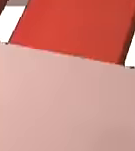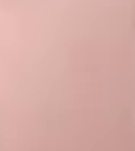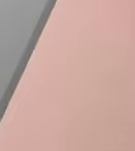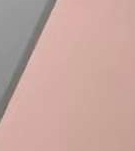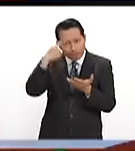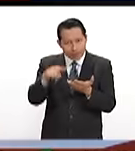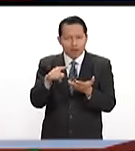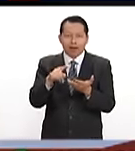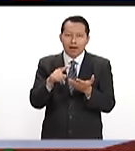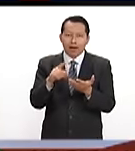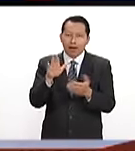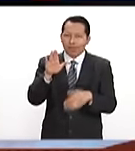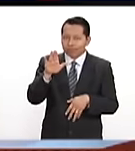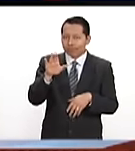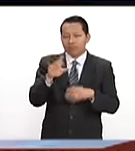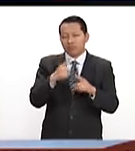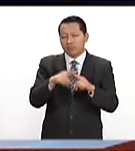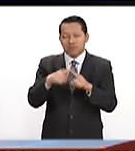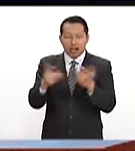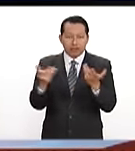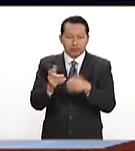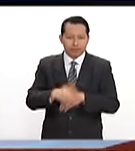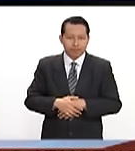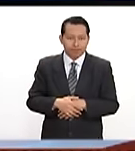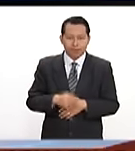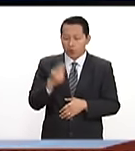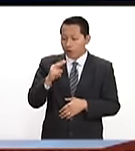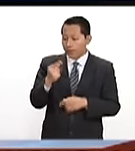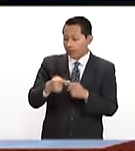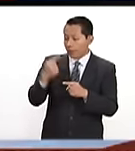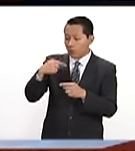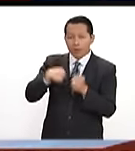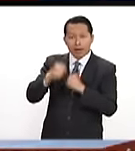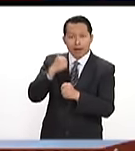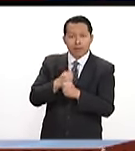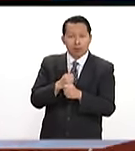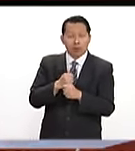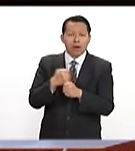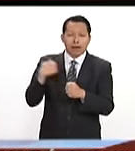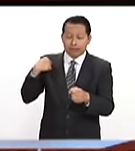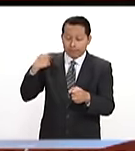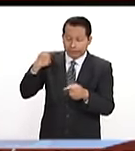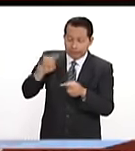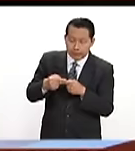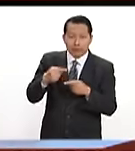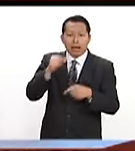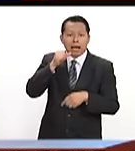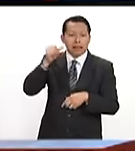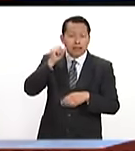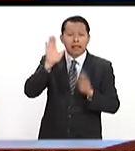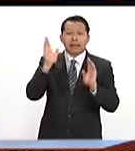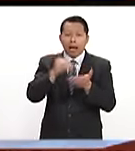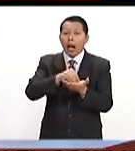delincuencia. A pesar de que se emitió desde noviembre del año pasado, fue hasta ayer que la Interpol hizo pública ya la ficha